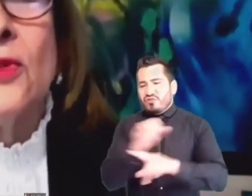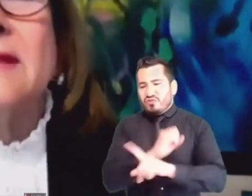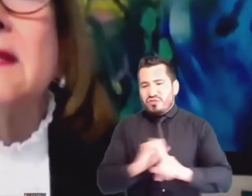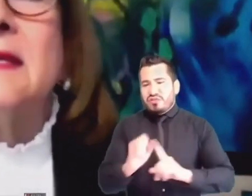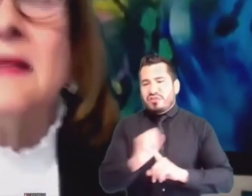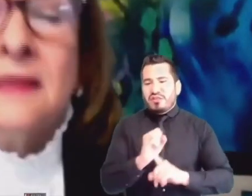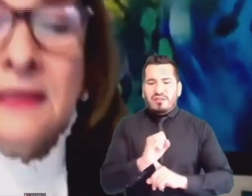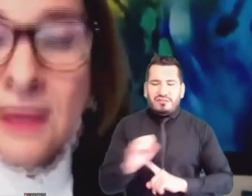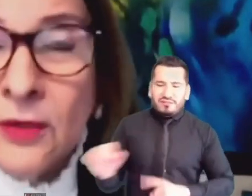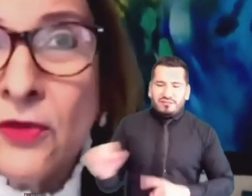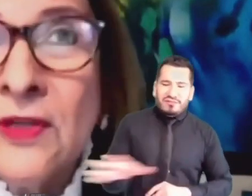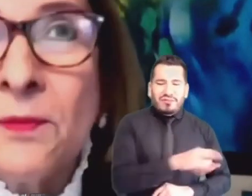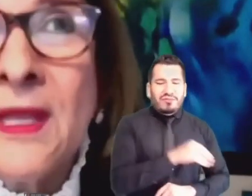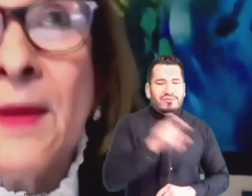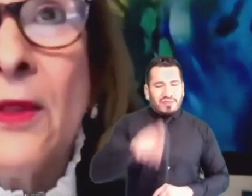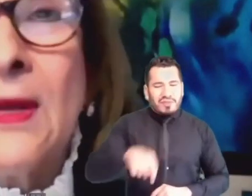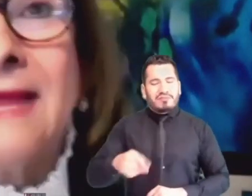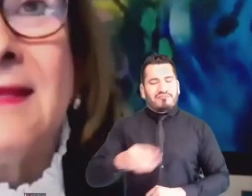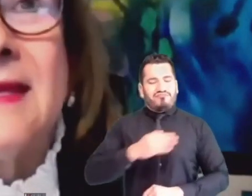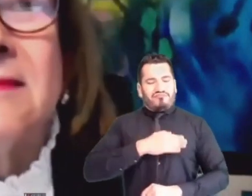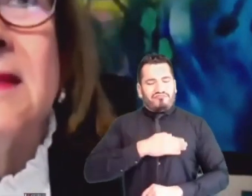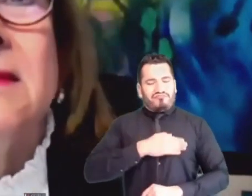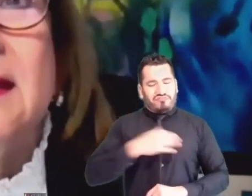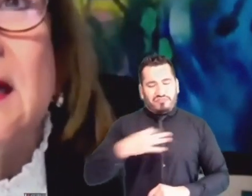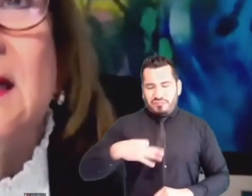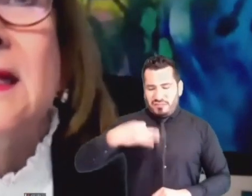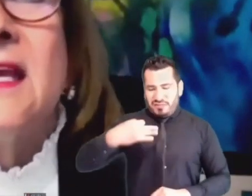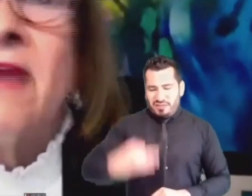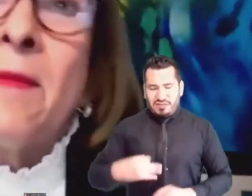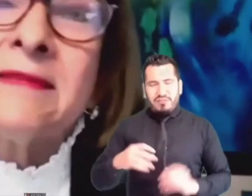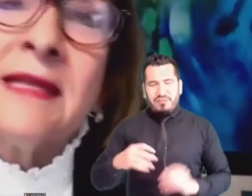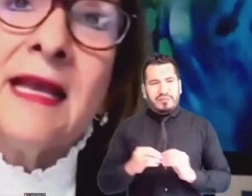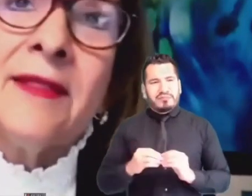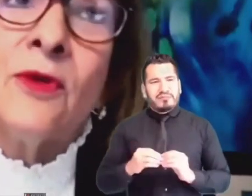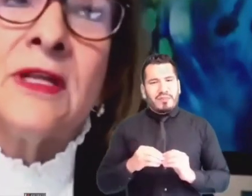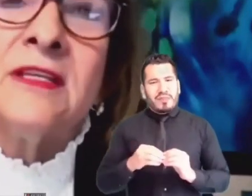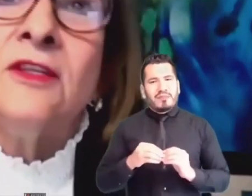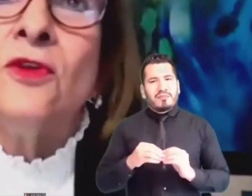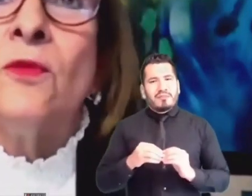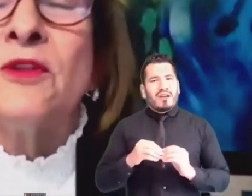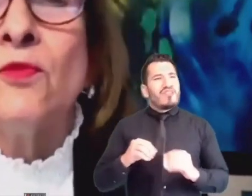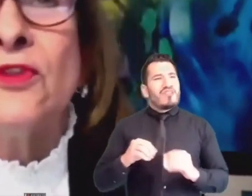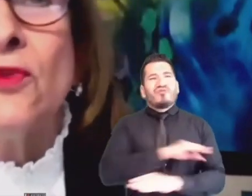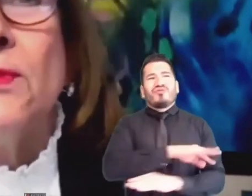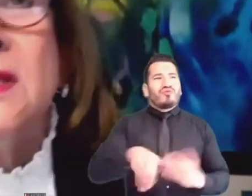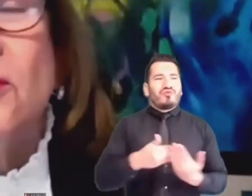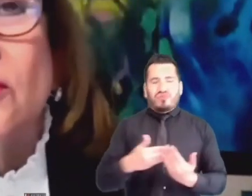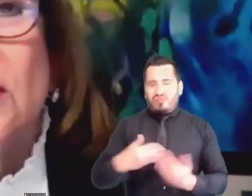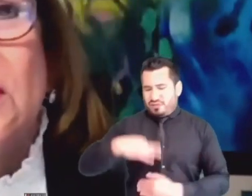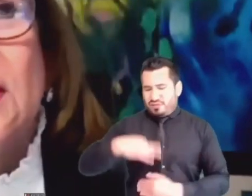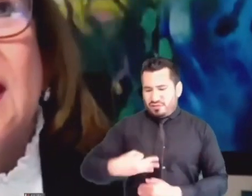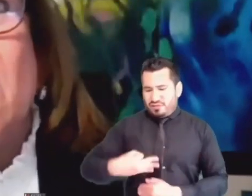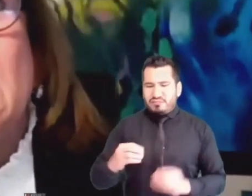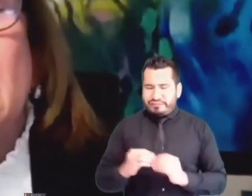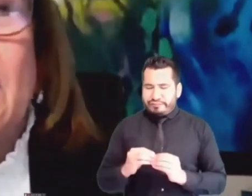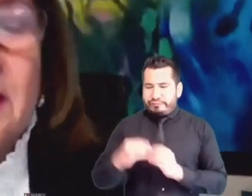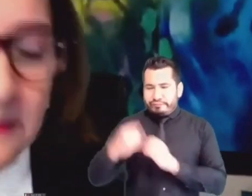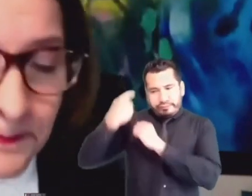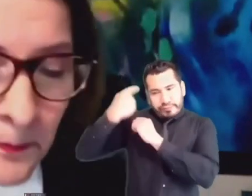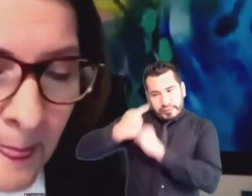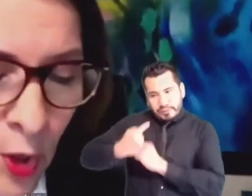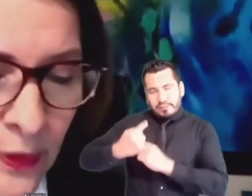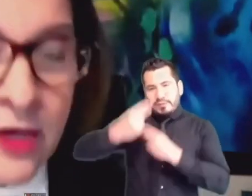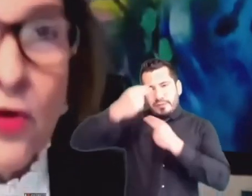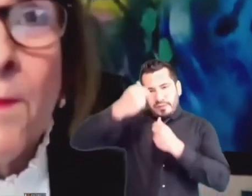criterios de ética y de lo que yo siempre he llamado la ética extendida, que va más allá de los requisitos o presupuestos mínimos de inhabilidades